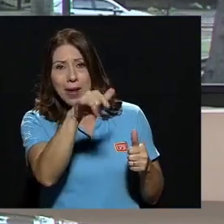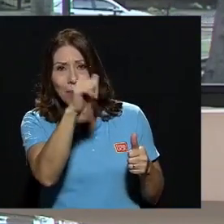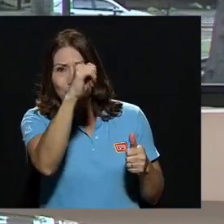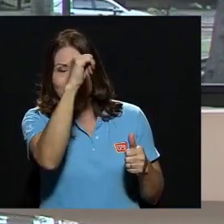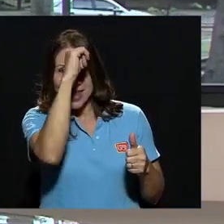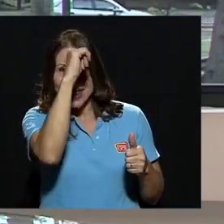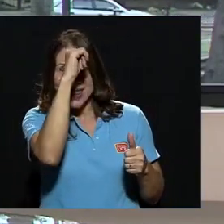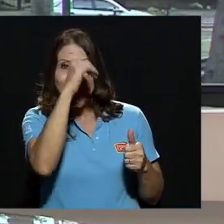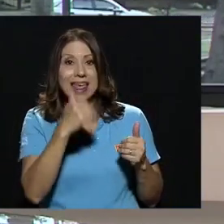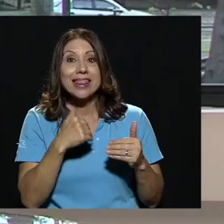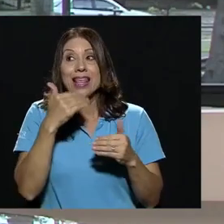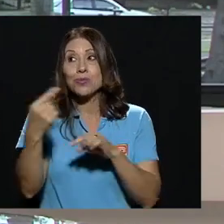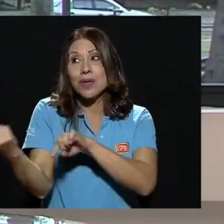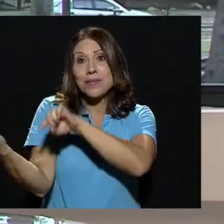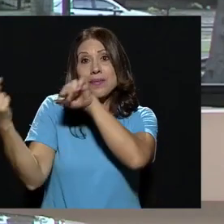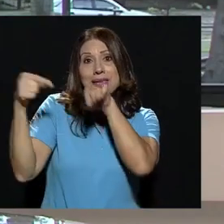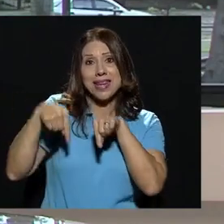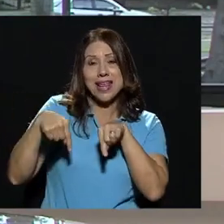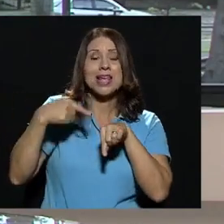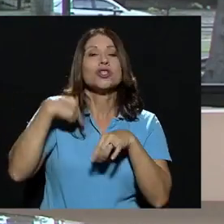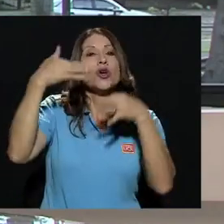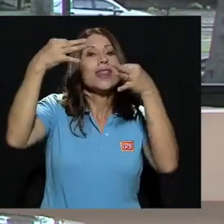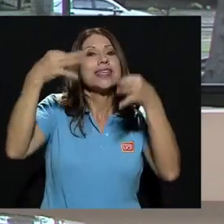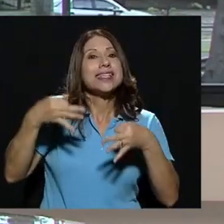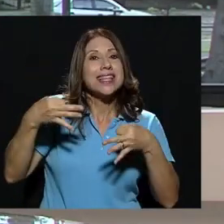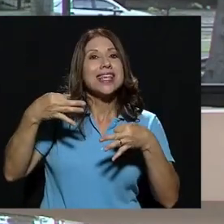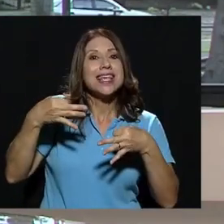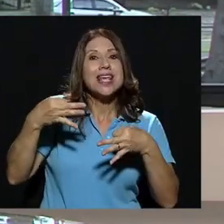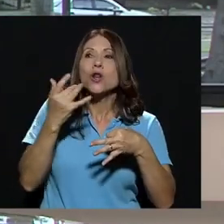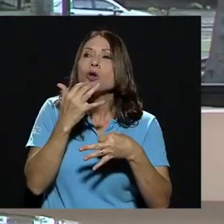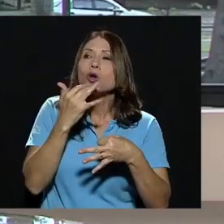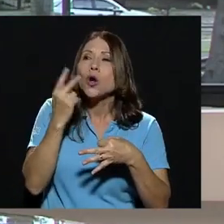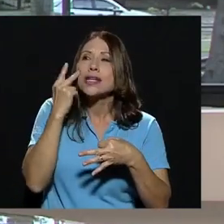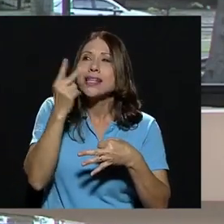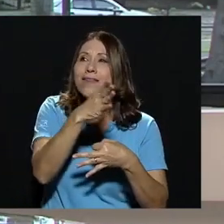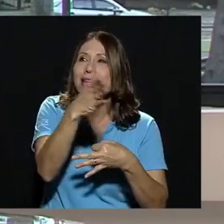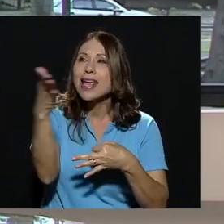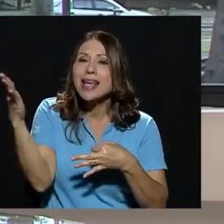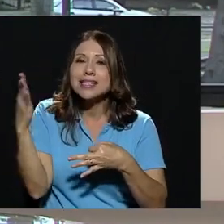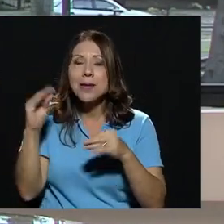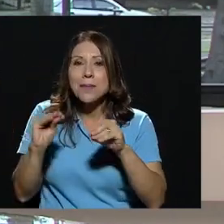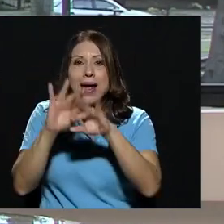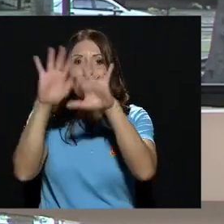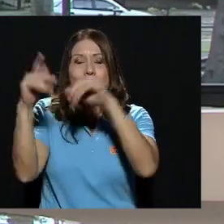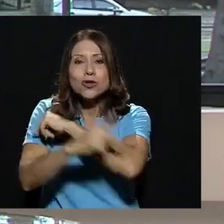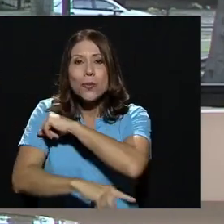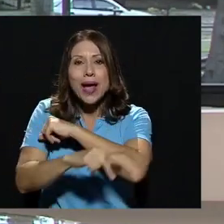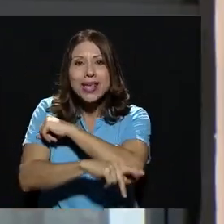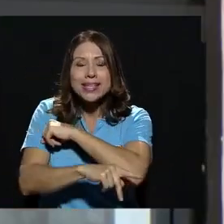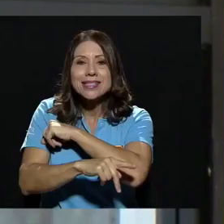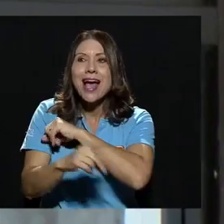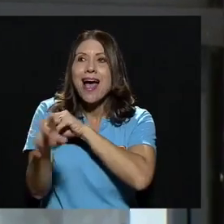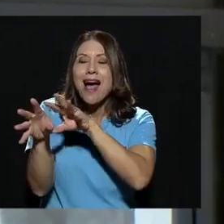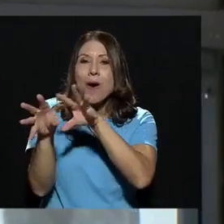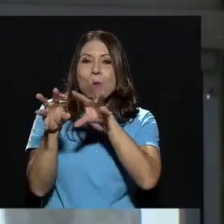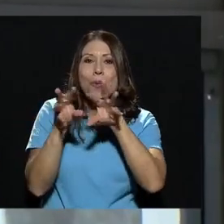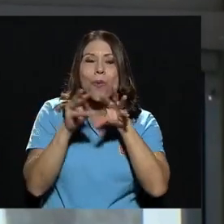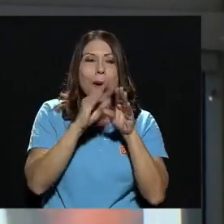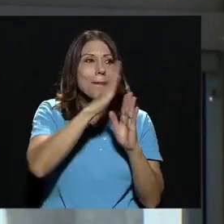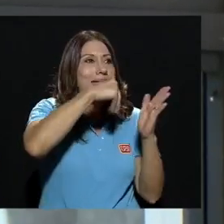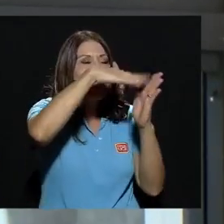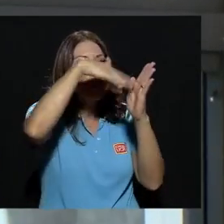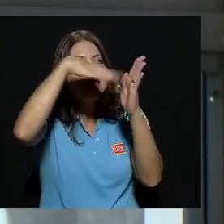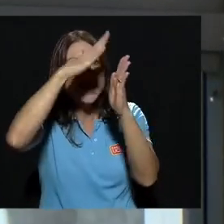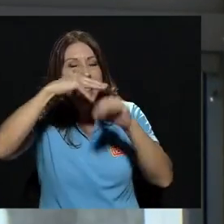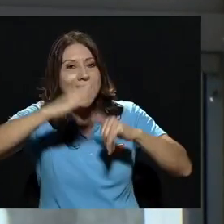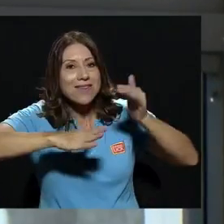regalarle los colores que vi en ese maravilloso país y pinté la fachada del edificio de música como un regalo de artista